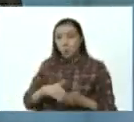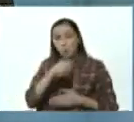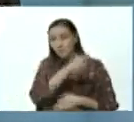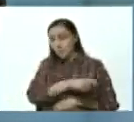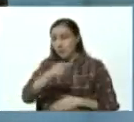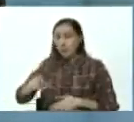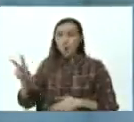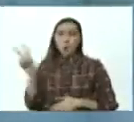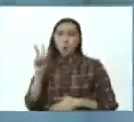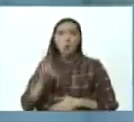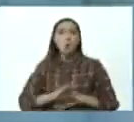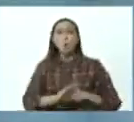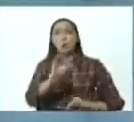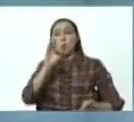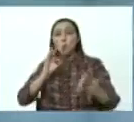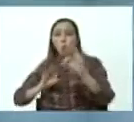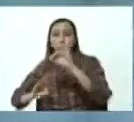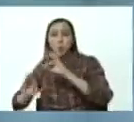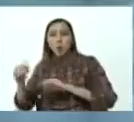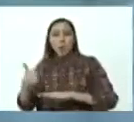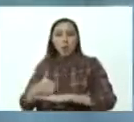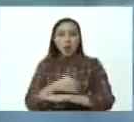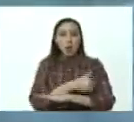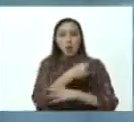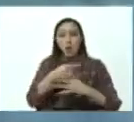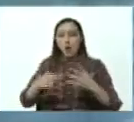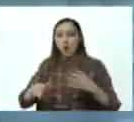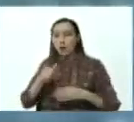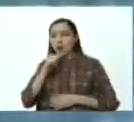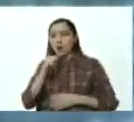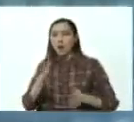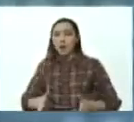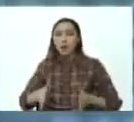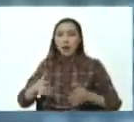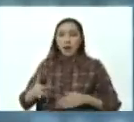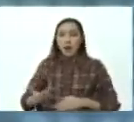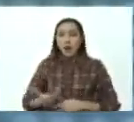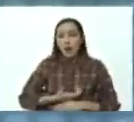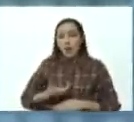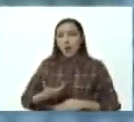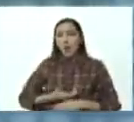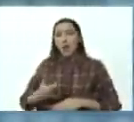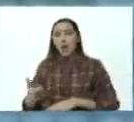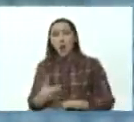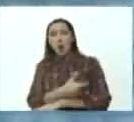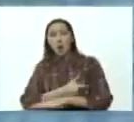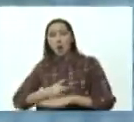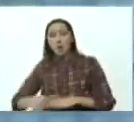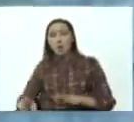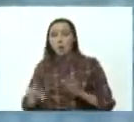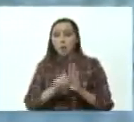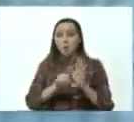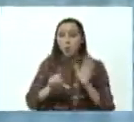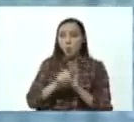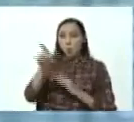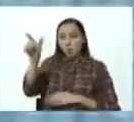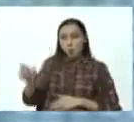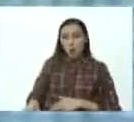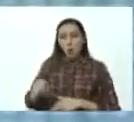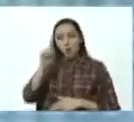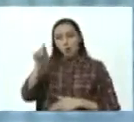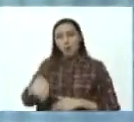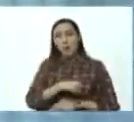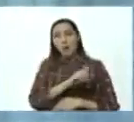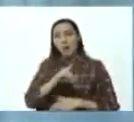dentro de 70 mil hombres y mujeres quien será el alcalde el gobernador el legislador y al mismo tiempo el edil con